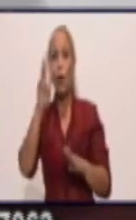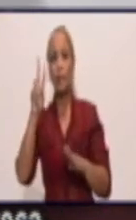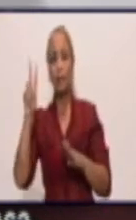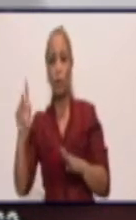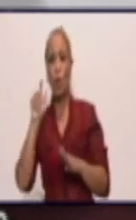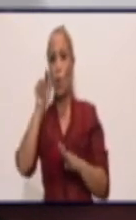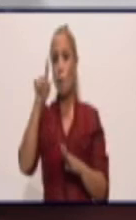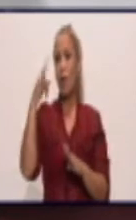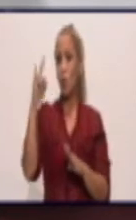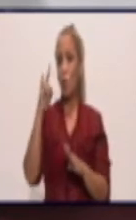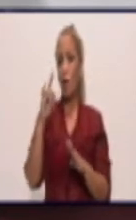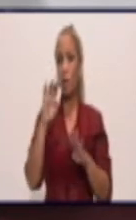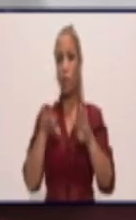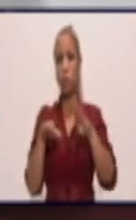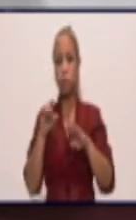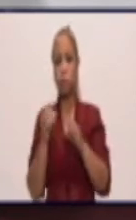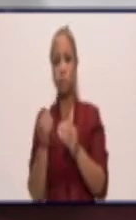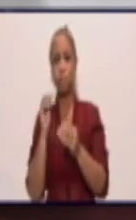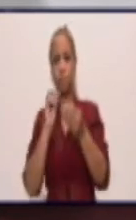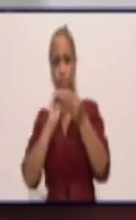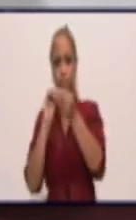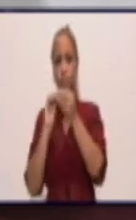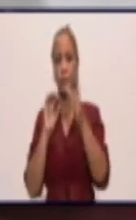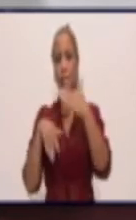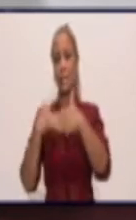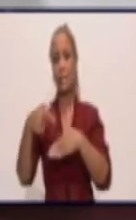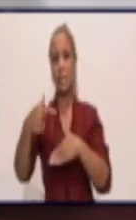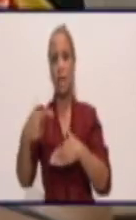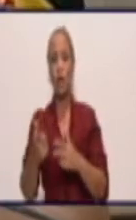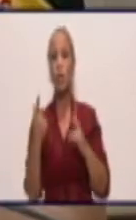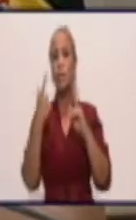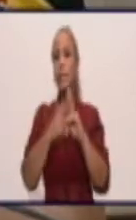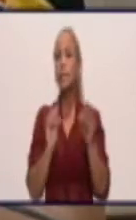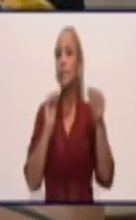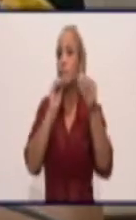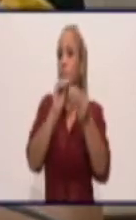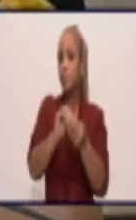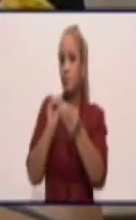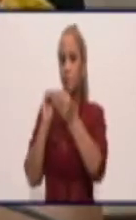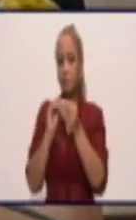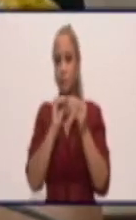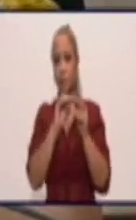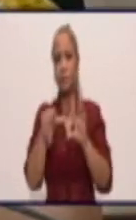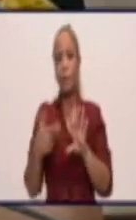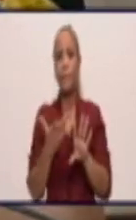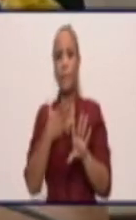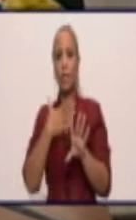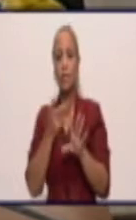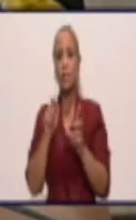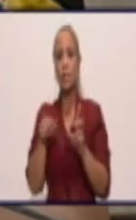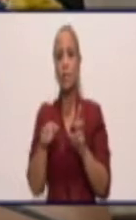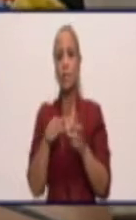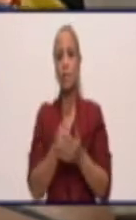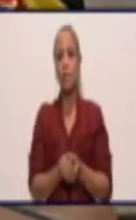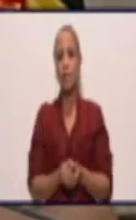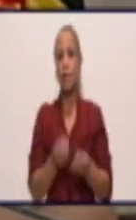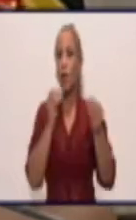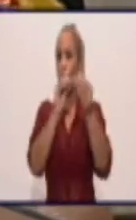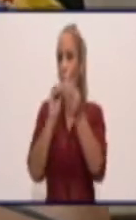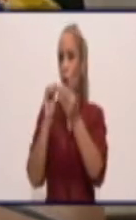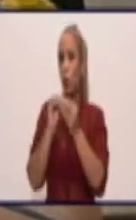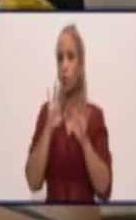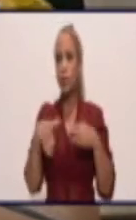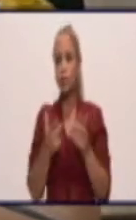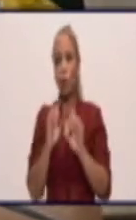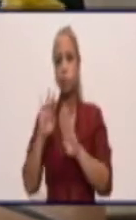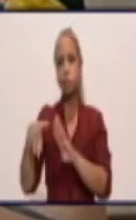últimos 15 días. Casi 43 casos. Exacto. Y el mayor contagio perteneciente al contacto extradomiciliario.